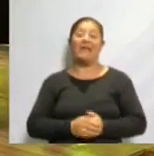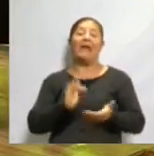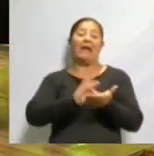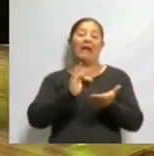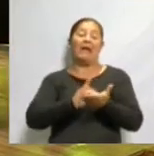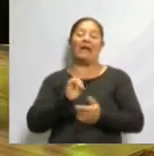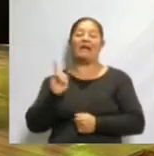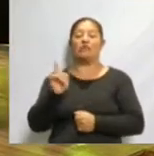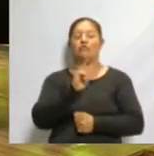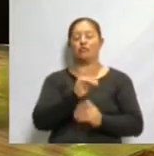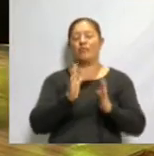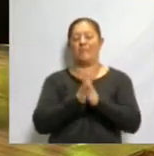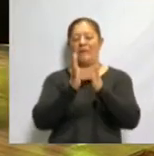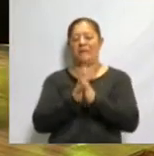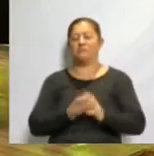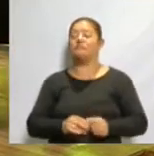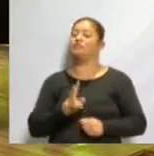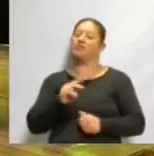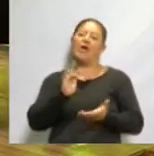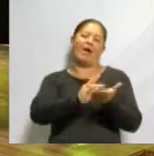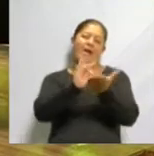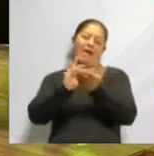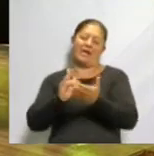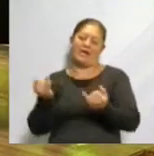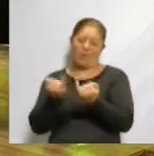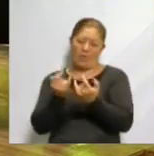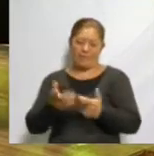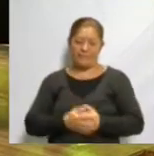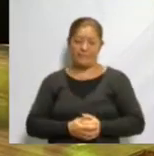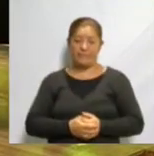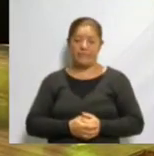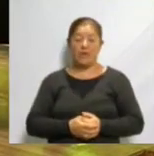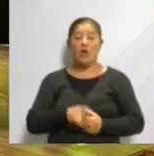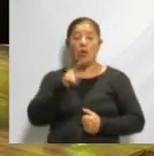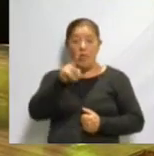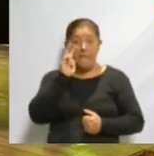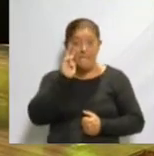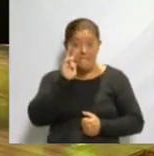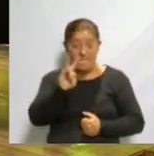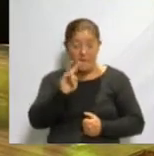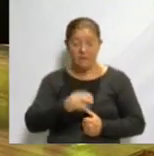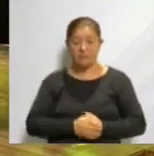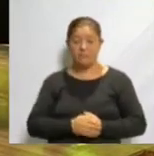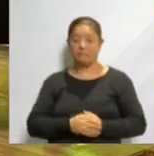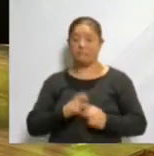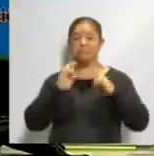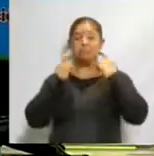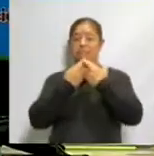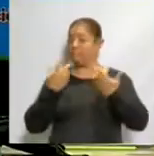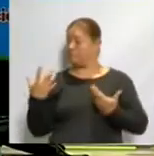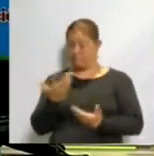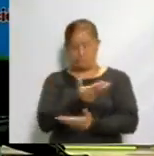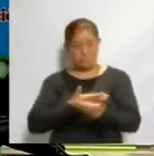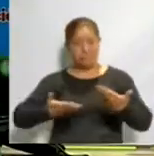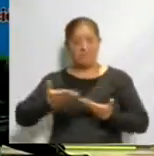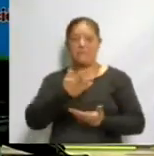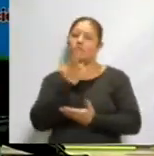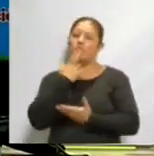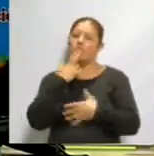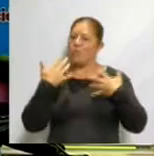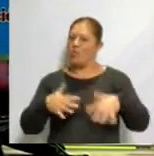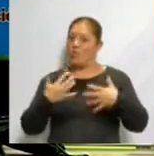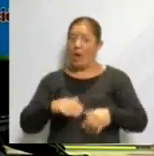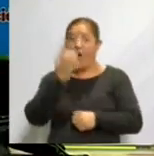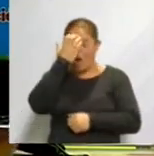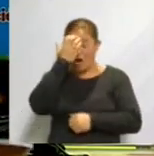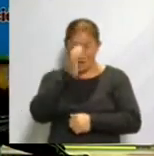participación. No, muchísimas gracias. Muchas gracias. Y se dieron cuenta, la Mesa Redonda es muy útil porque podemos